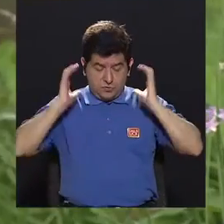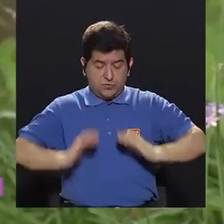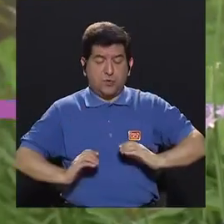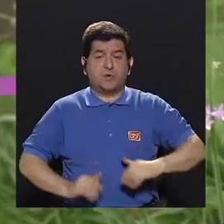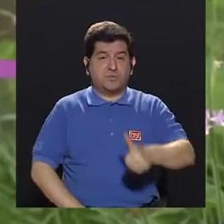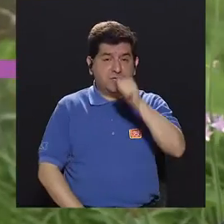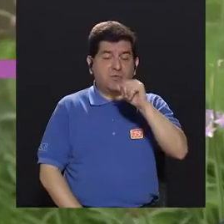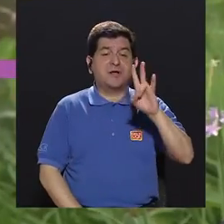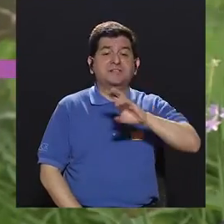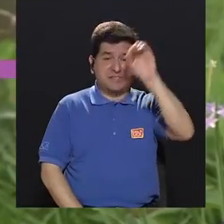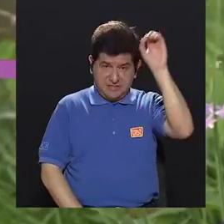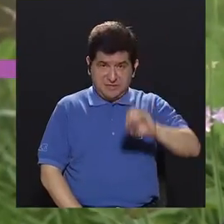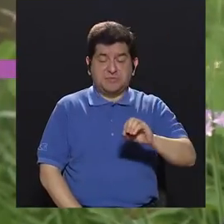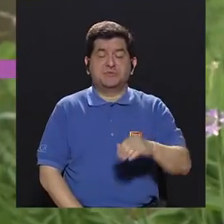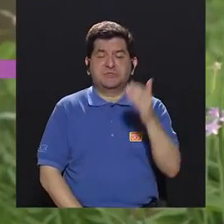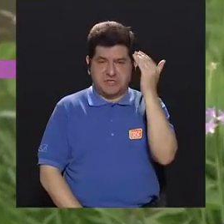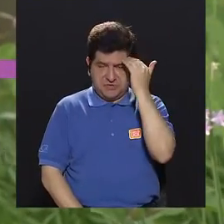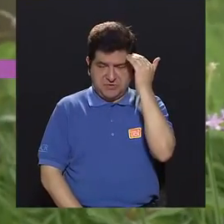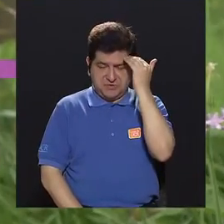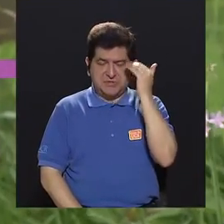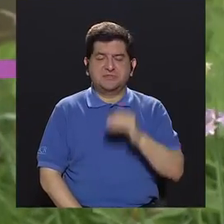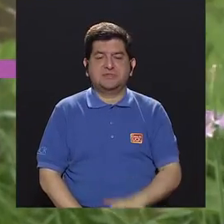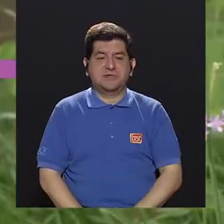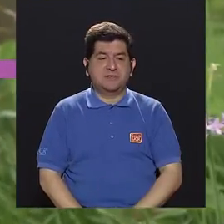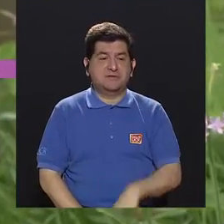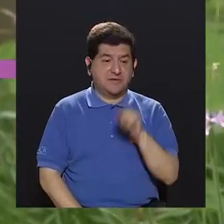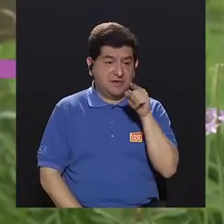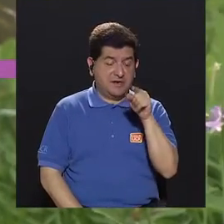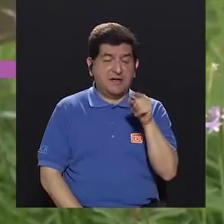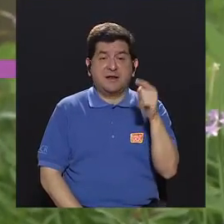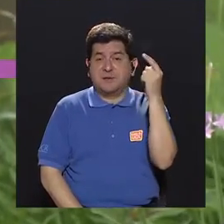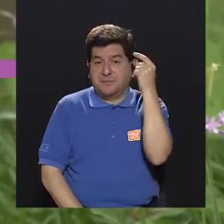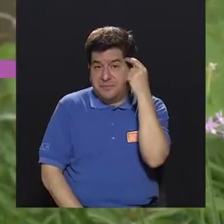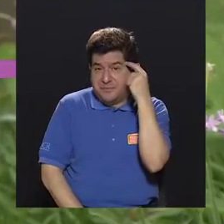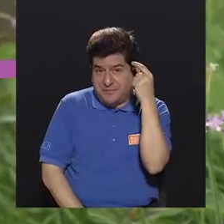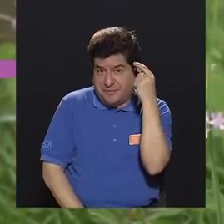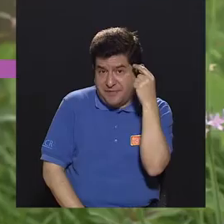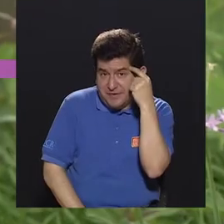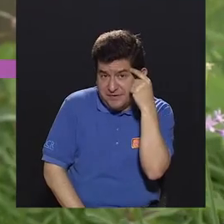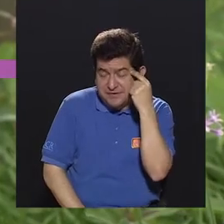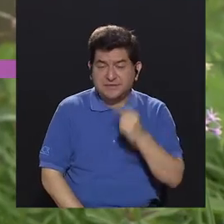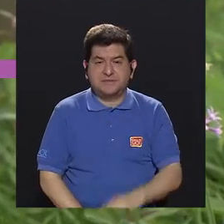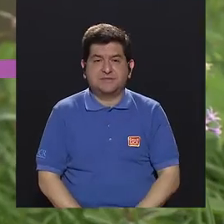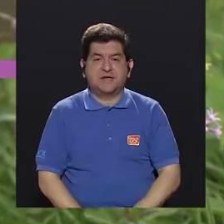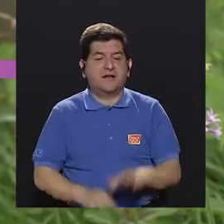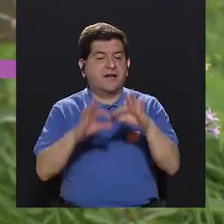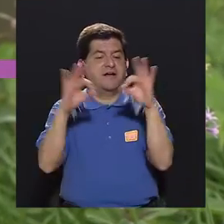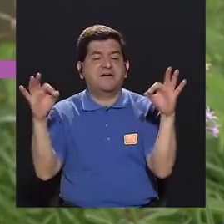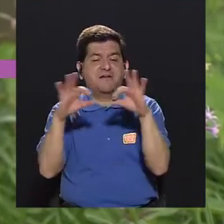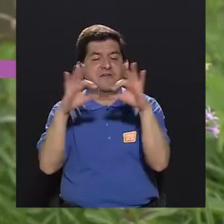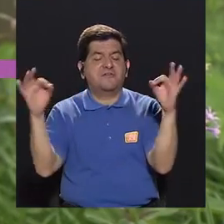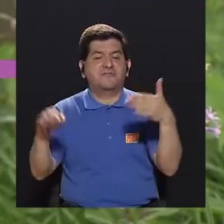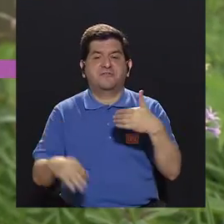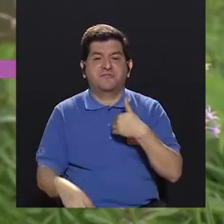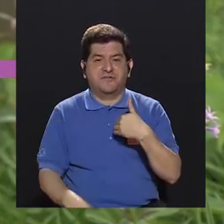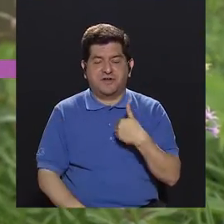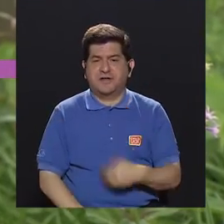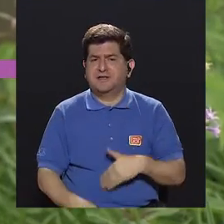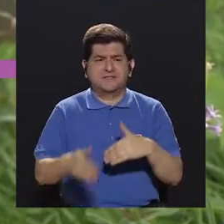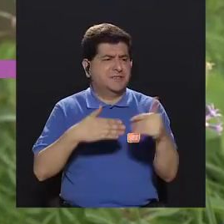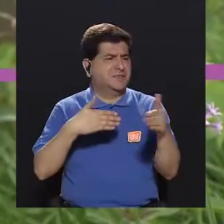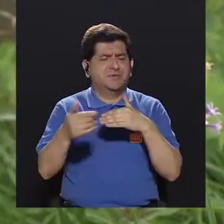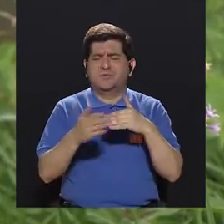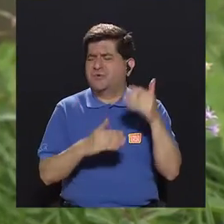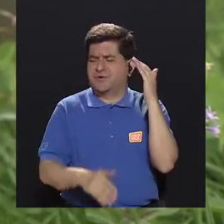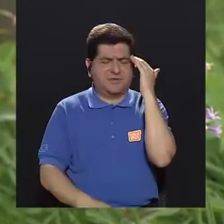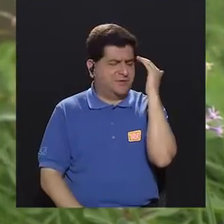El 70% sabemos que es líquido, entonces nuestros pensamientos y las frases que nosotros tenemos, aunque